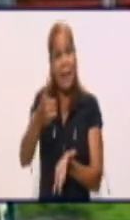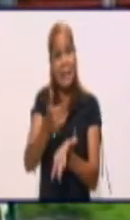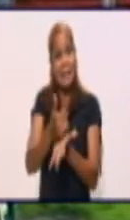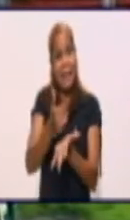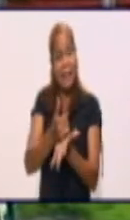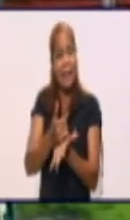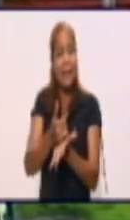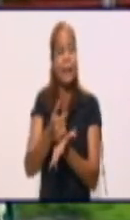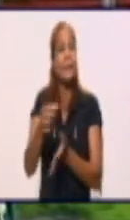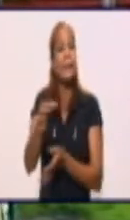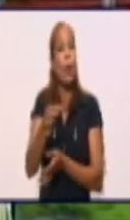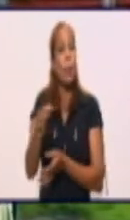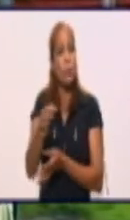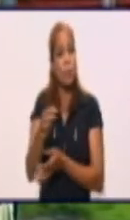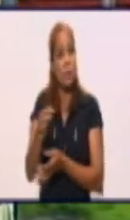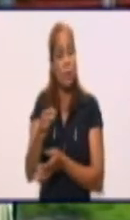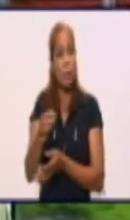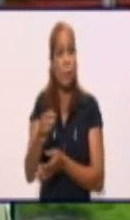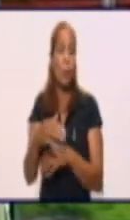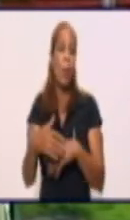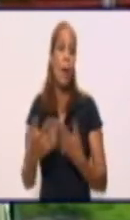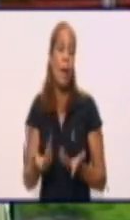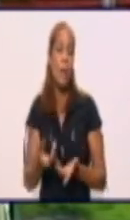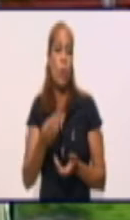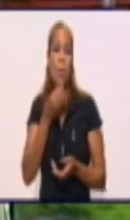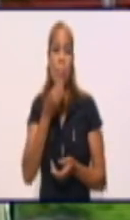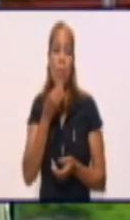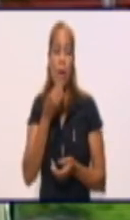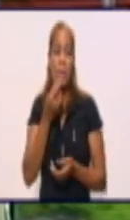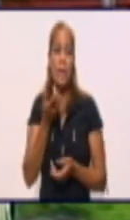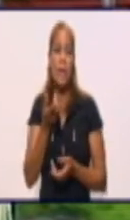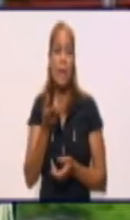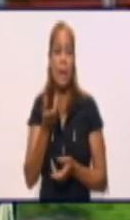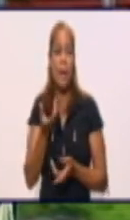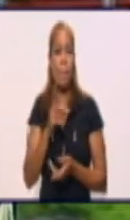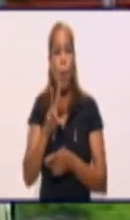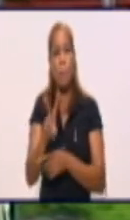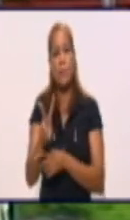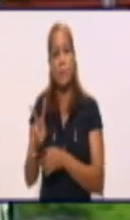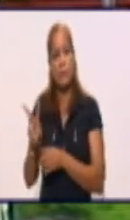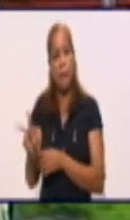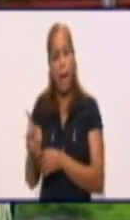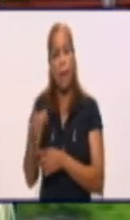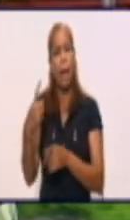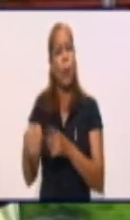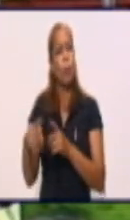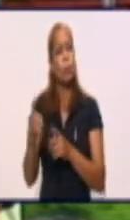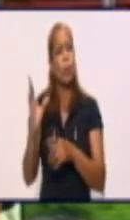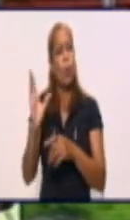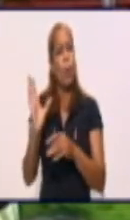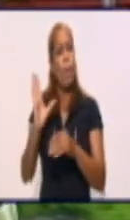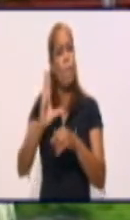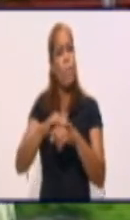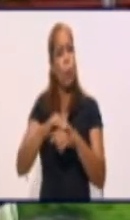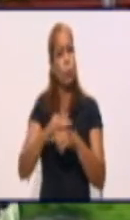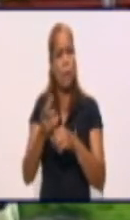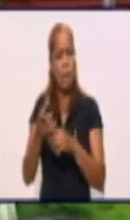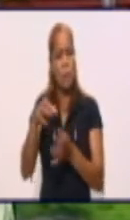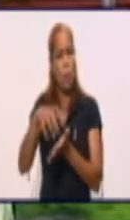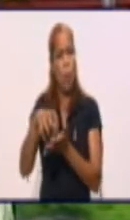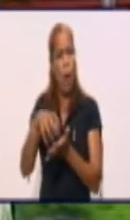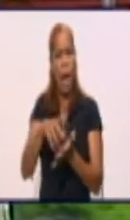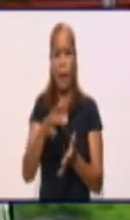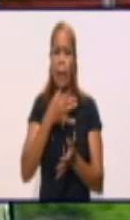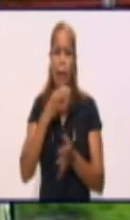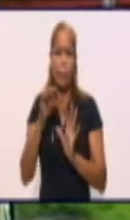lo que se pueda aglomerar en una zona rural, aun cuando las personas van a la bodega, a la tienda del pueblo, hacen sus